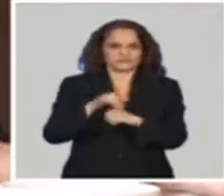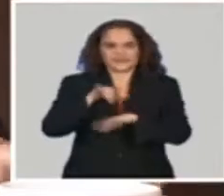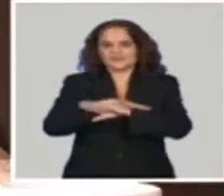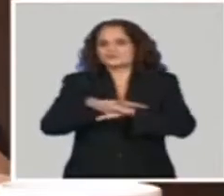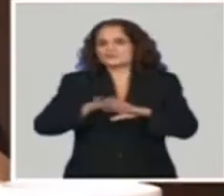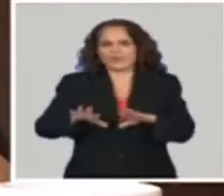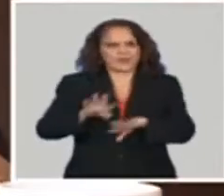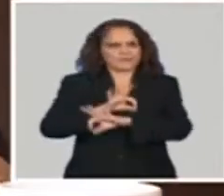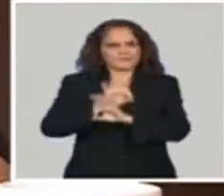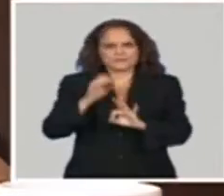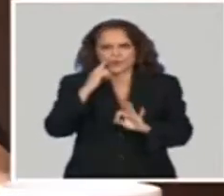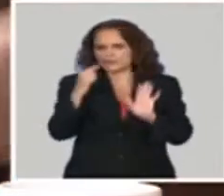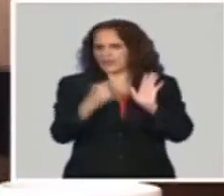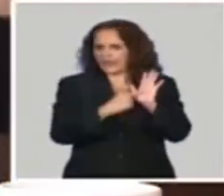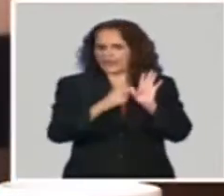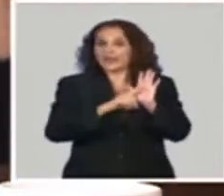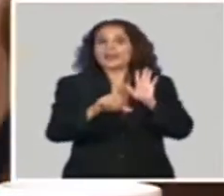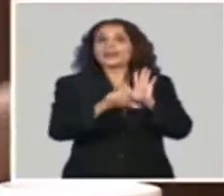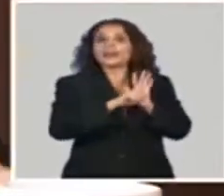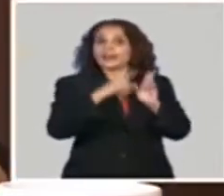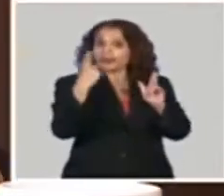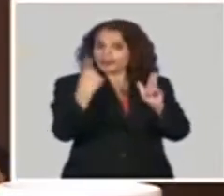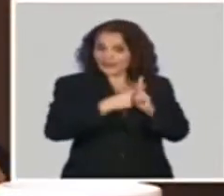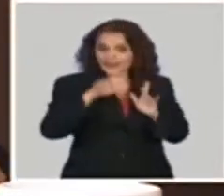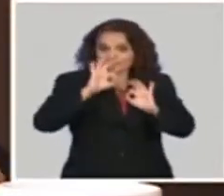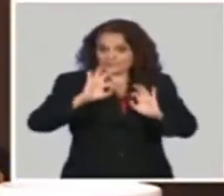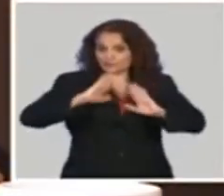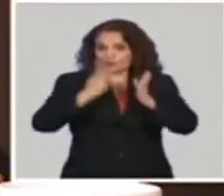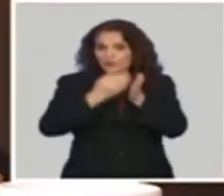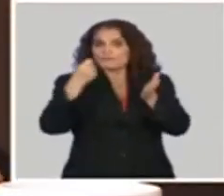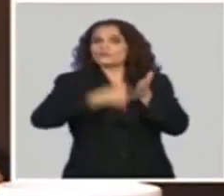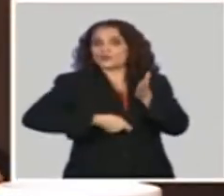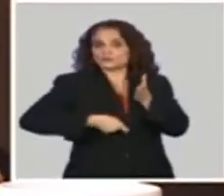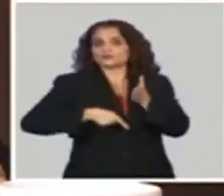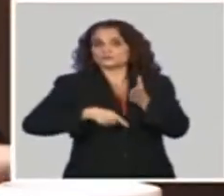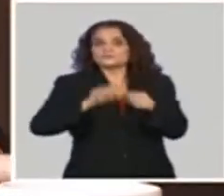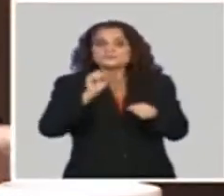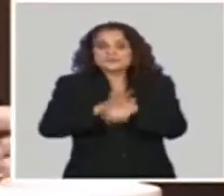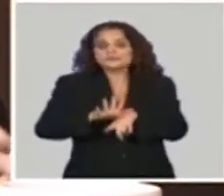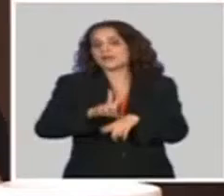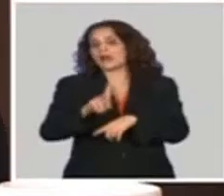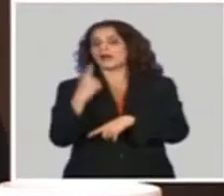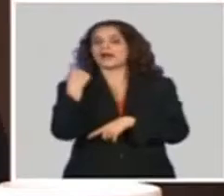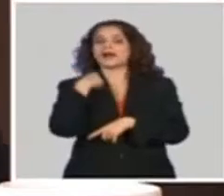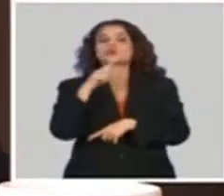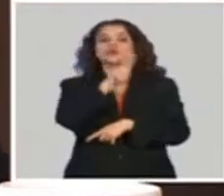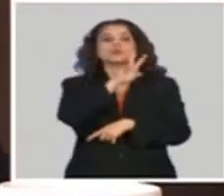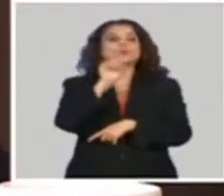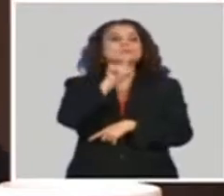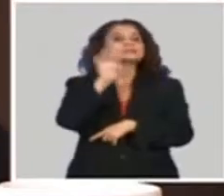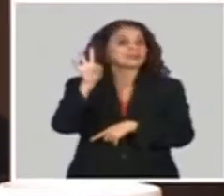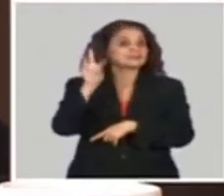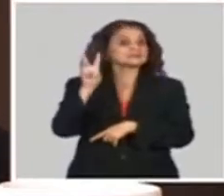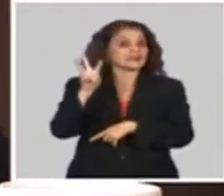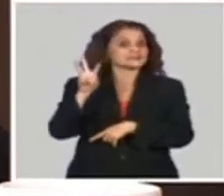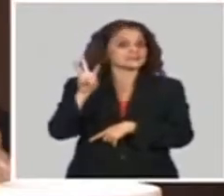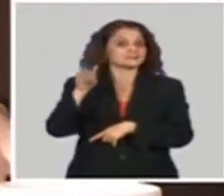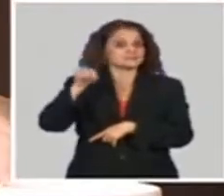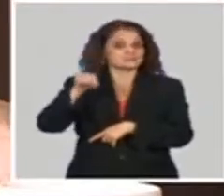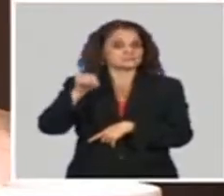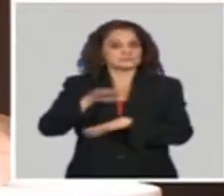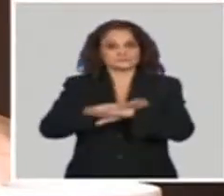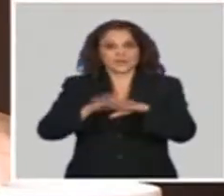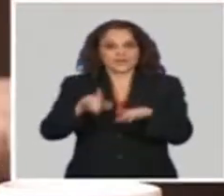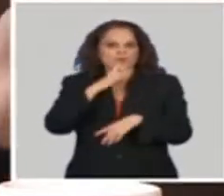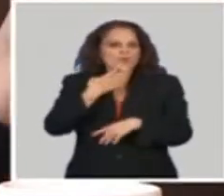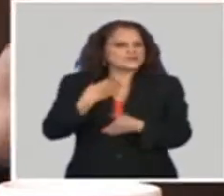reconocido en nuestra ley tributaria que está en vigor desde el año 2013 y que es asociado a los ingresos que reciban los residentes